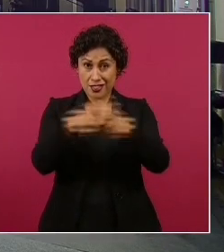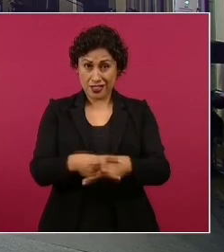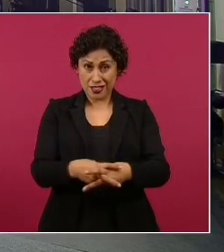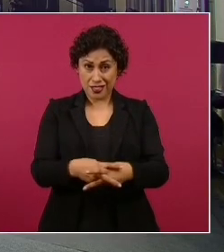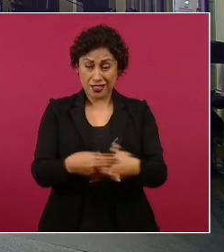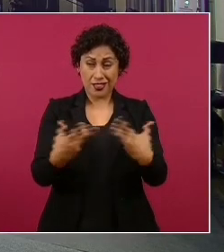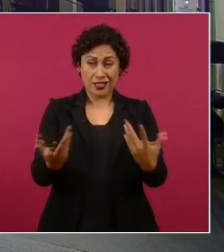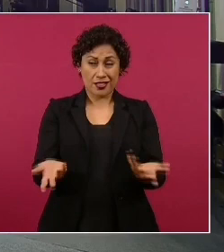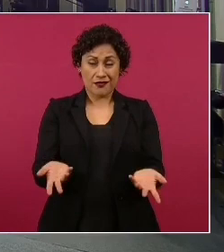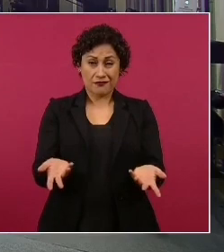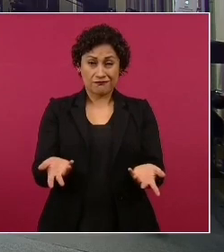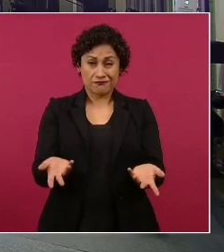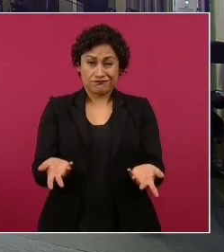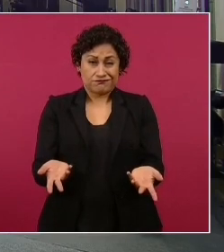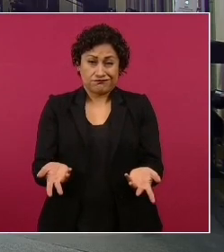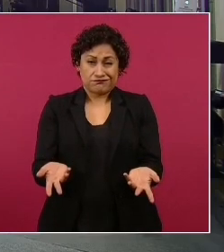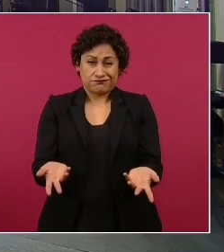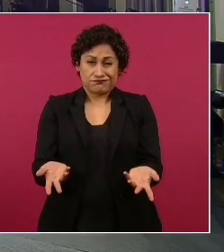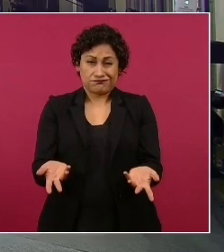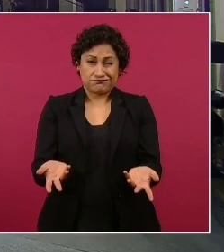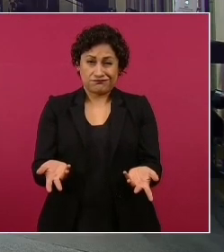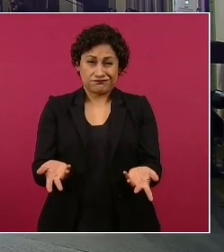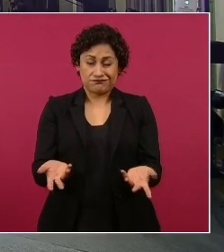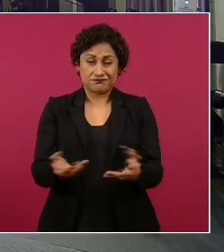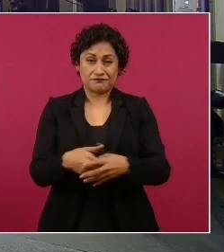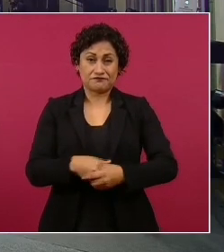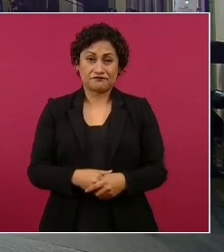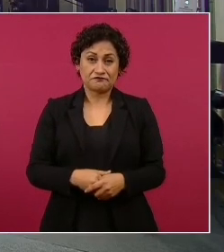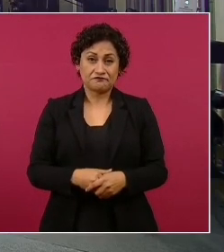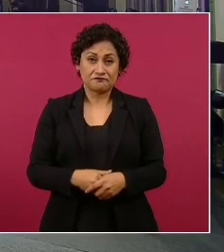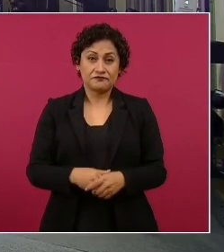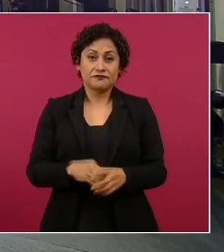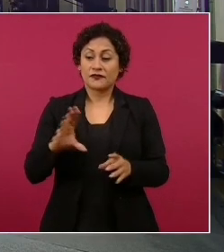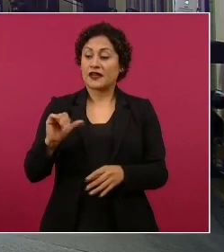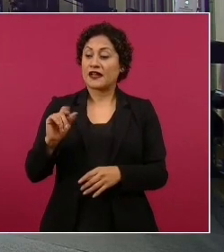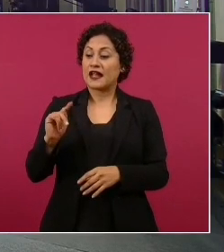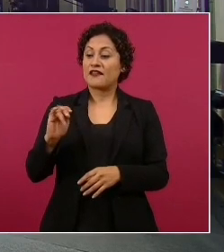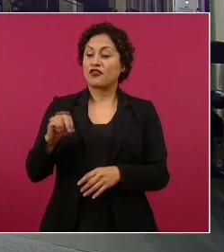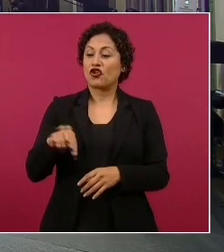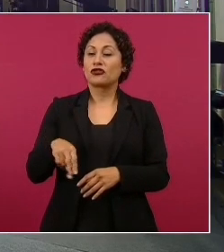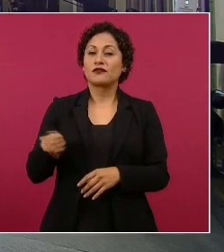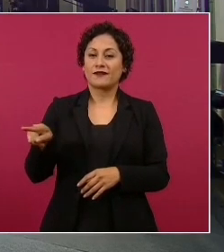Catón a veces, no siempre, cuenta buenos chistes.